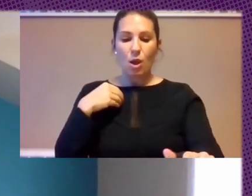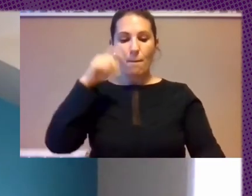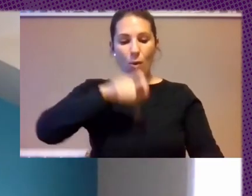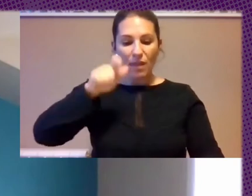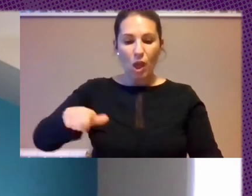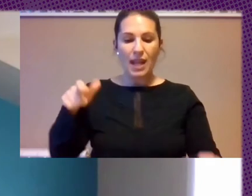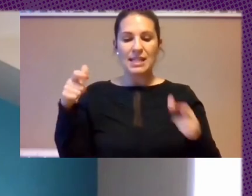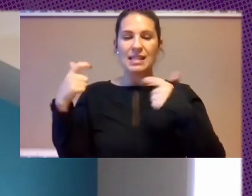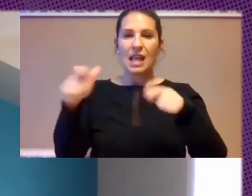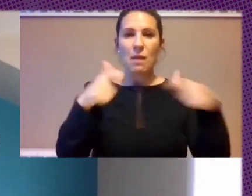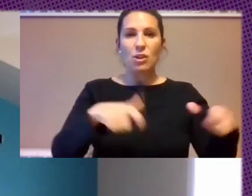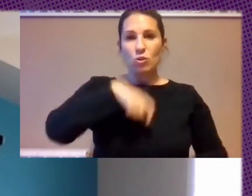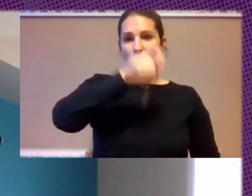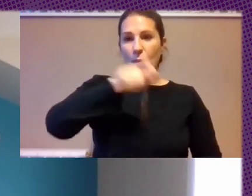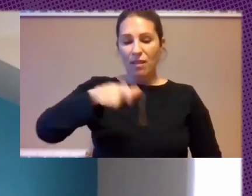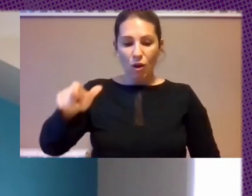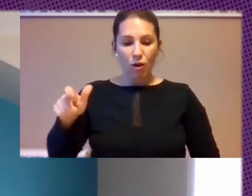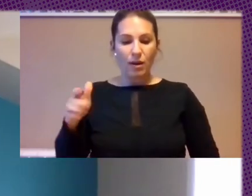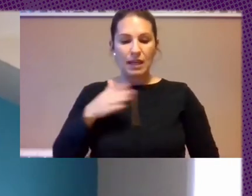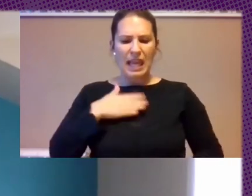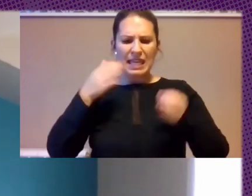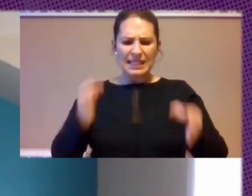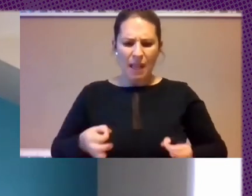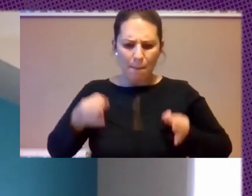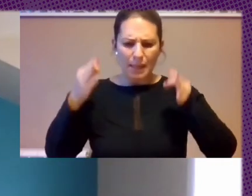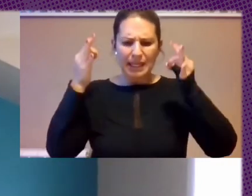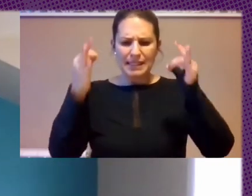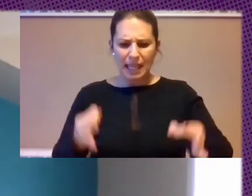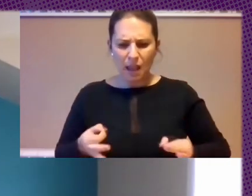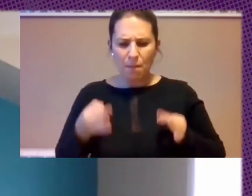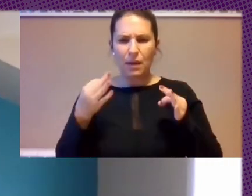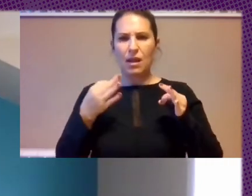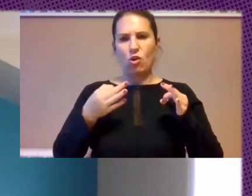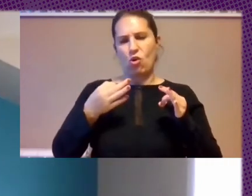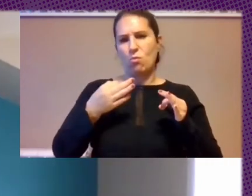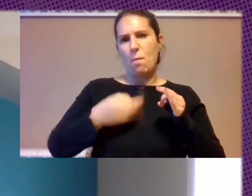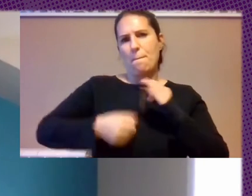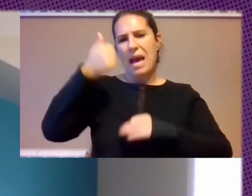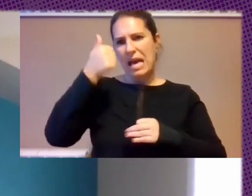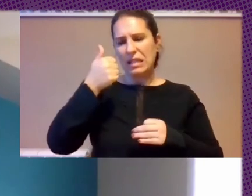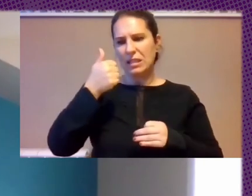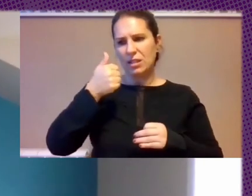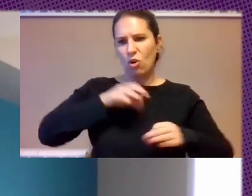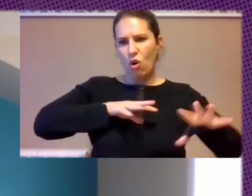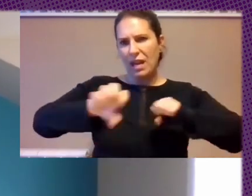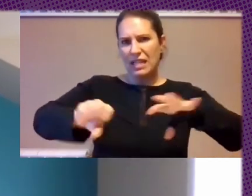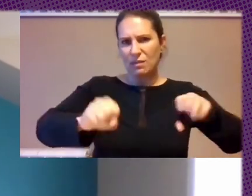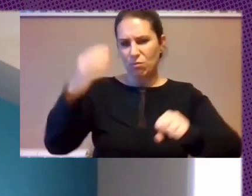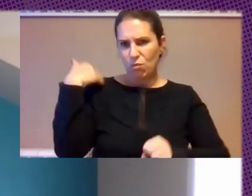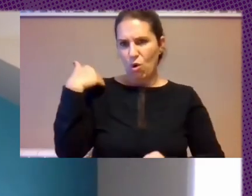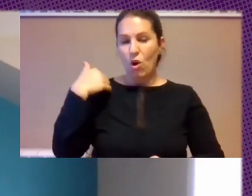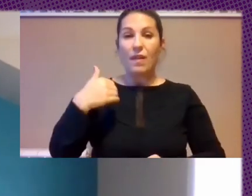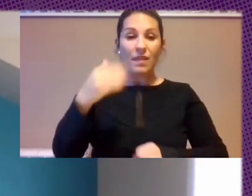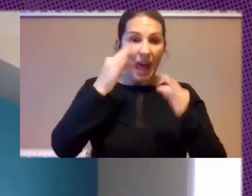Que Siempre Han Pagado Un Costo Mayor Durante El Colonialismo Lo Siguen Haciendo Durante El Colonialismo De